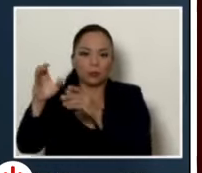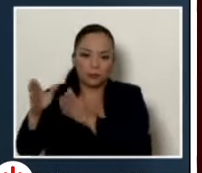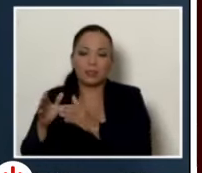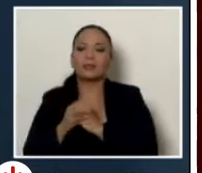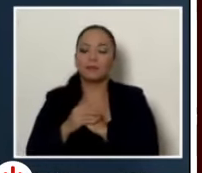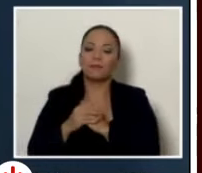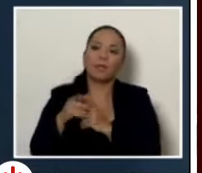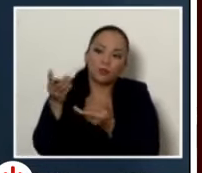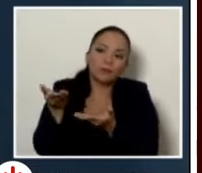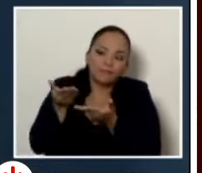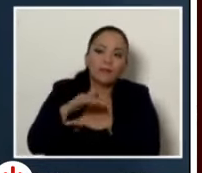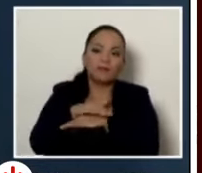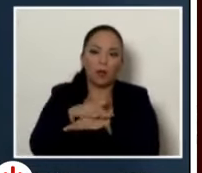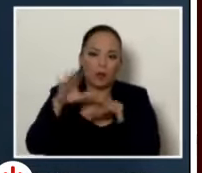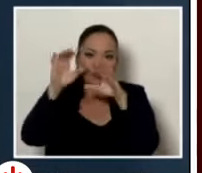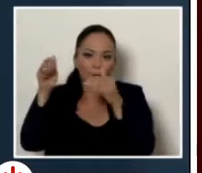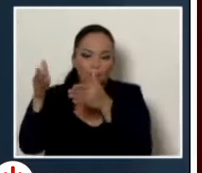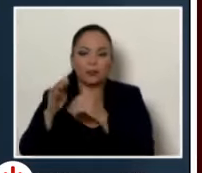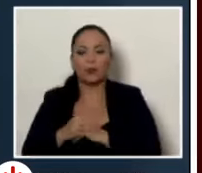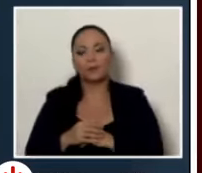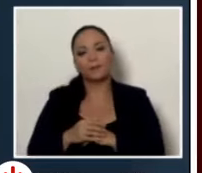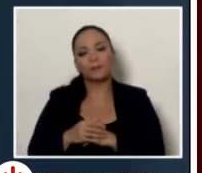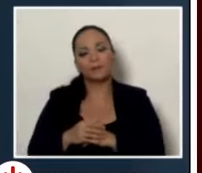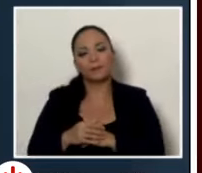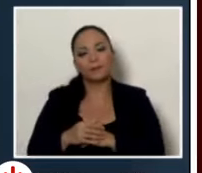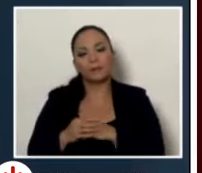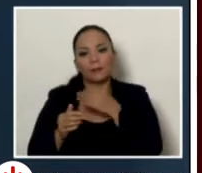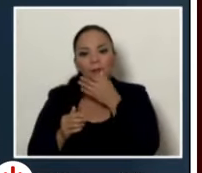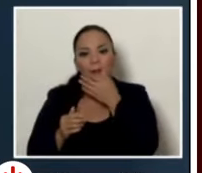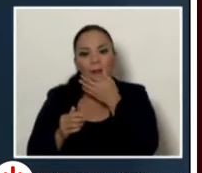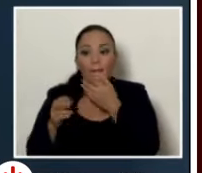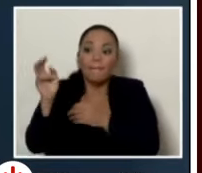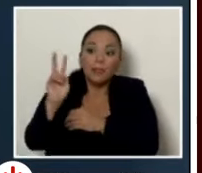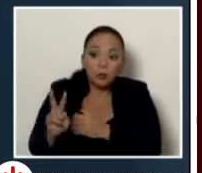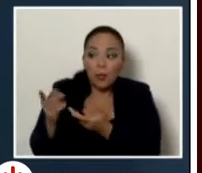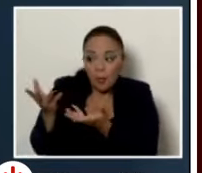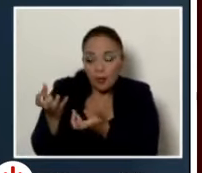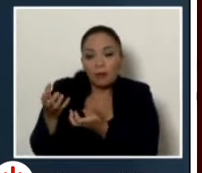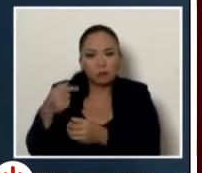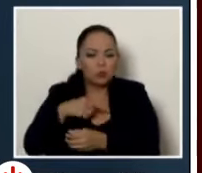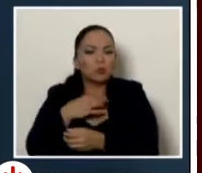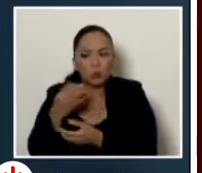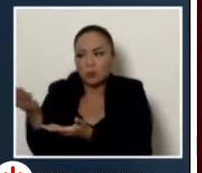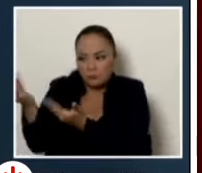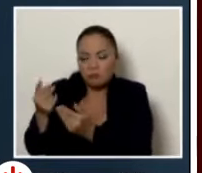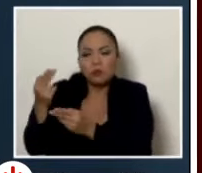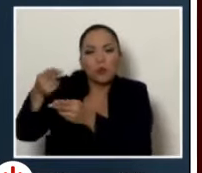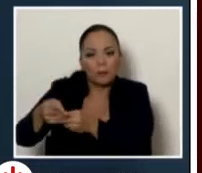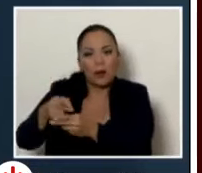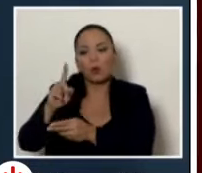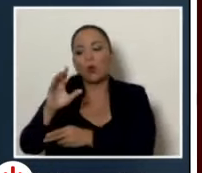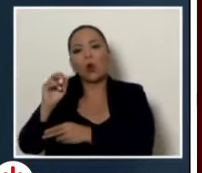lo van a hacer y en el caso de Venezuela acá los invitamos a nombrar un consul para que pueda atender a unos